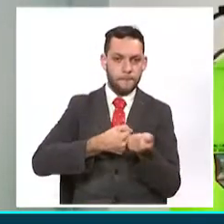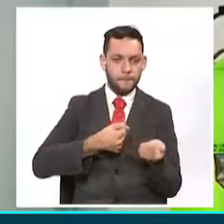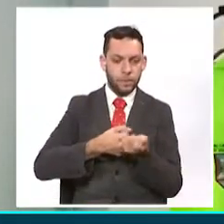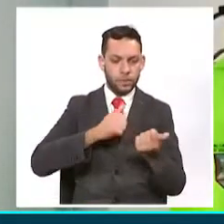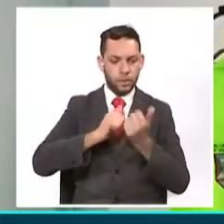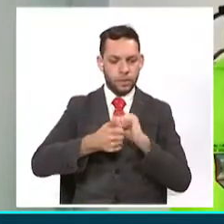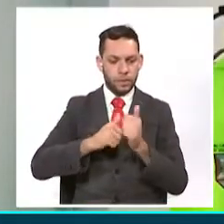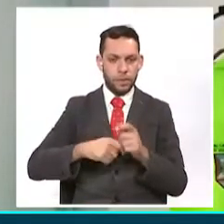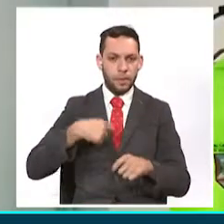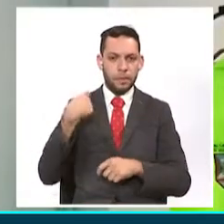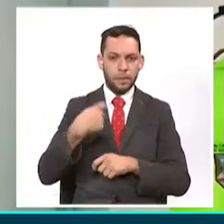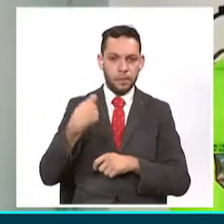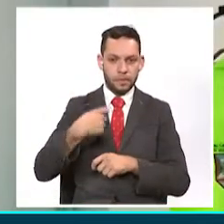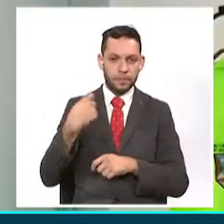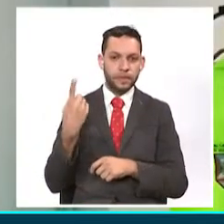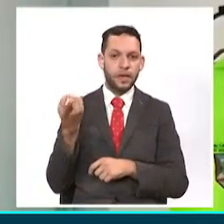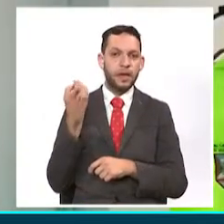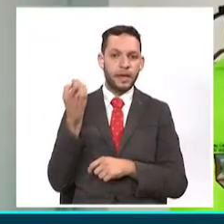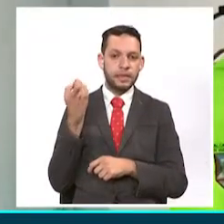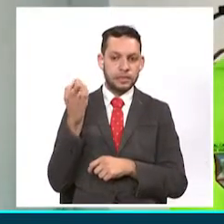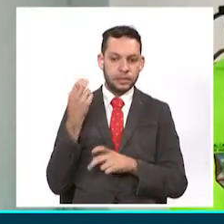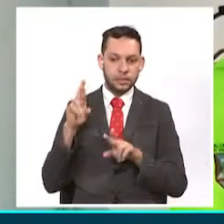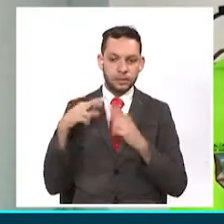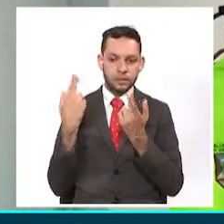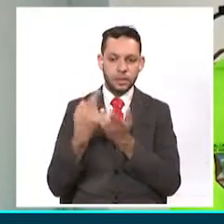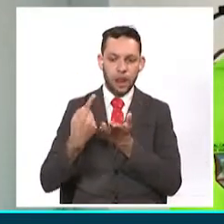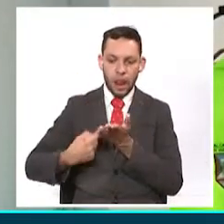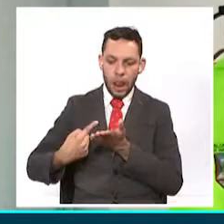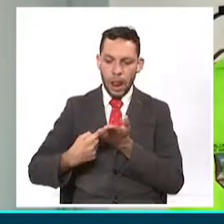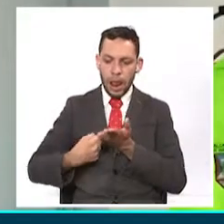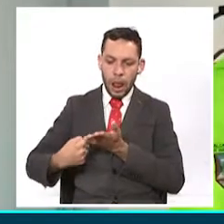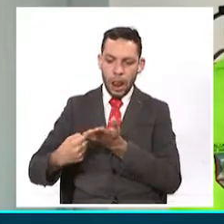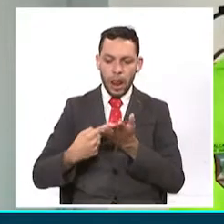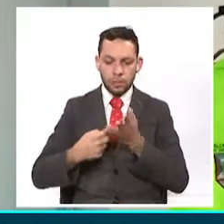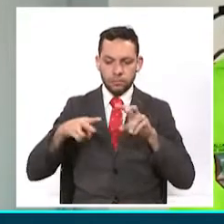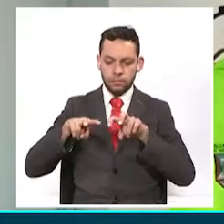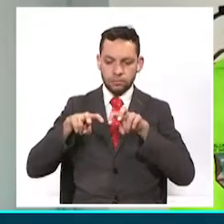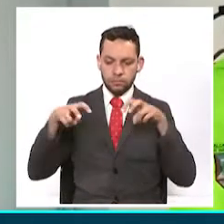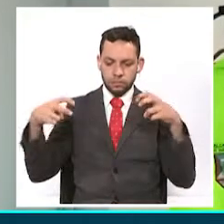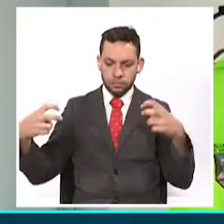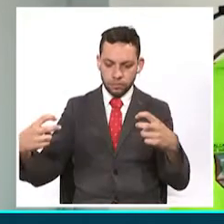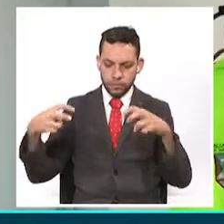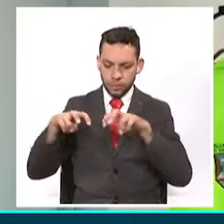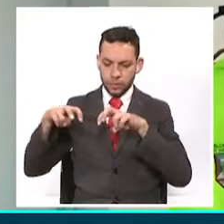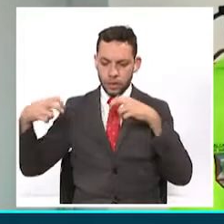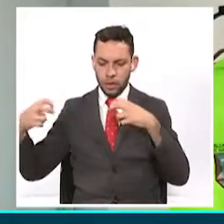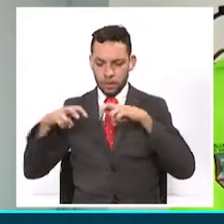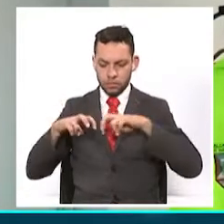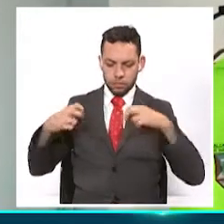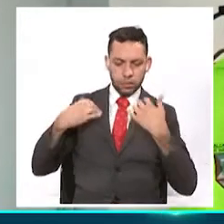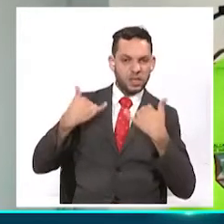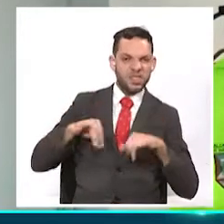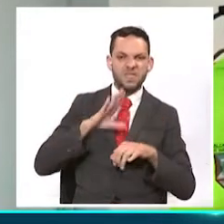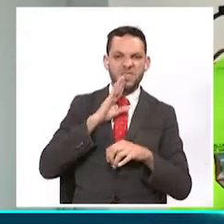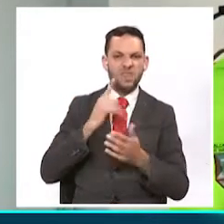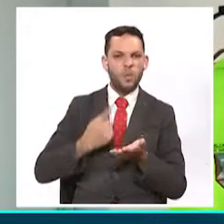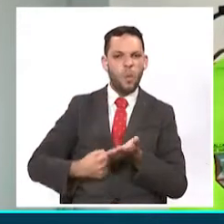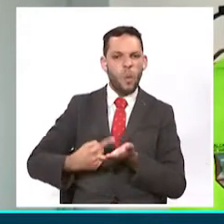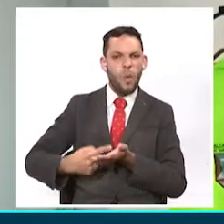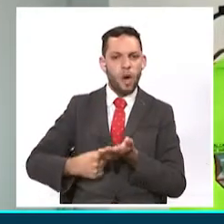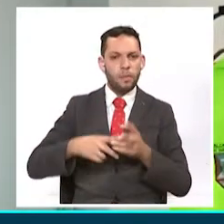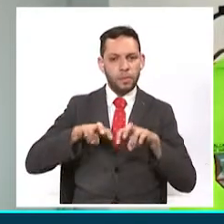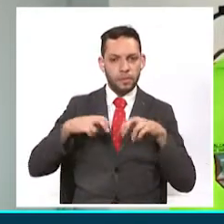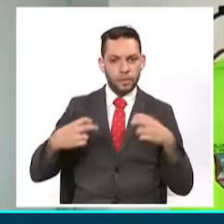incluso el día de ayer tuvimos una reunión con el comité, el comité lo integra una